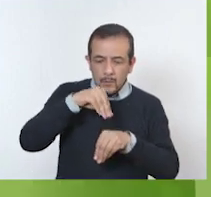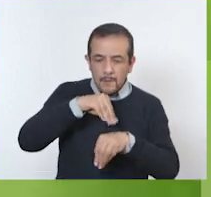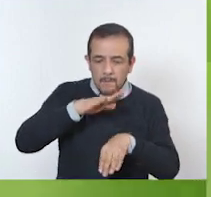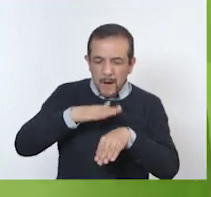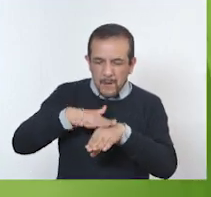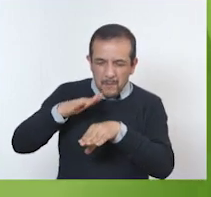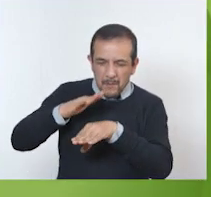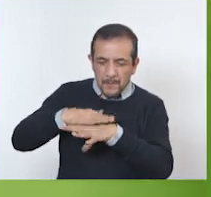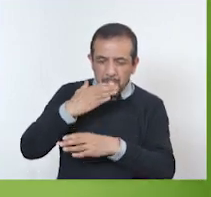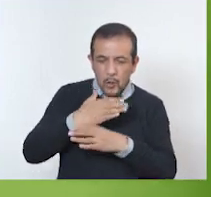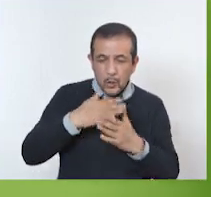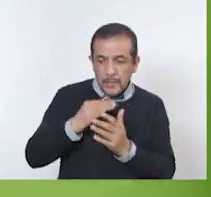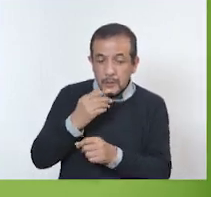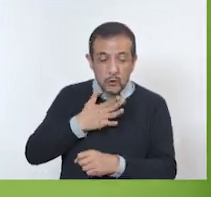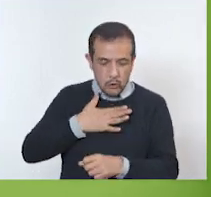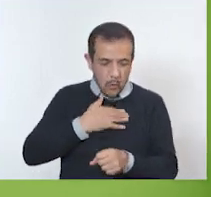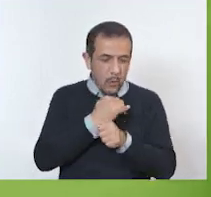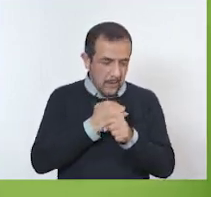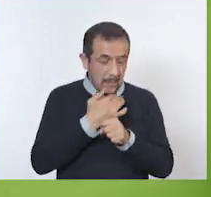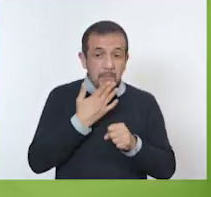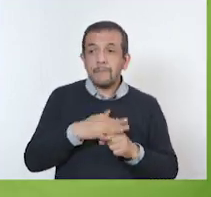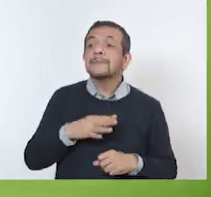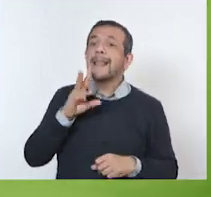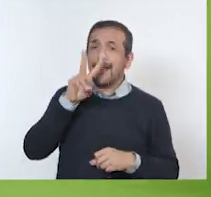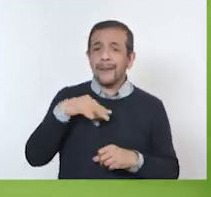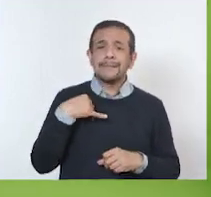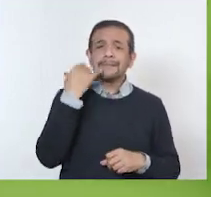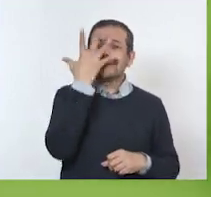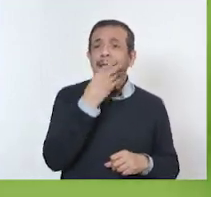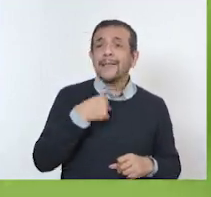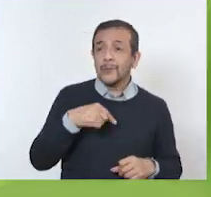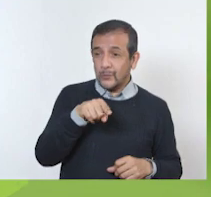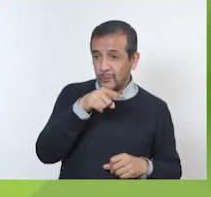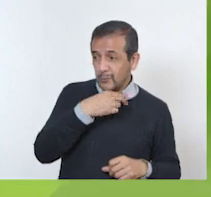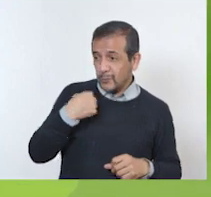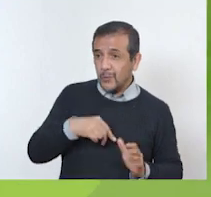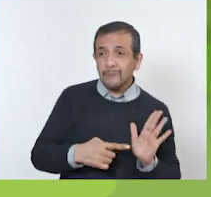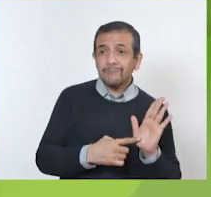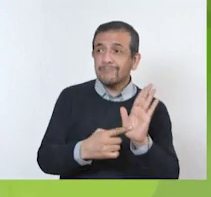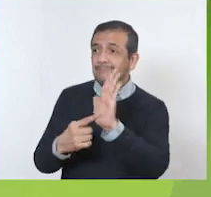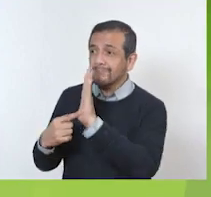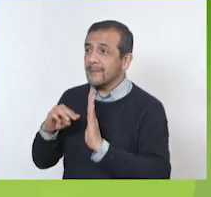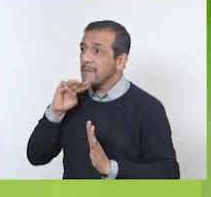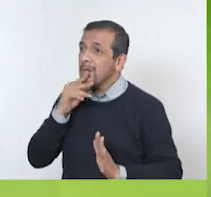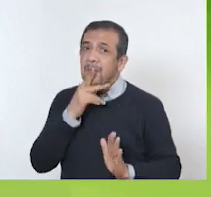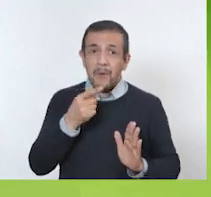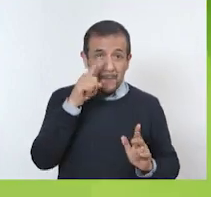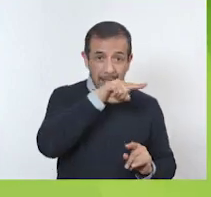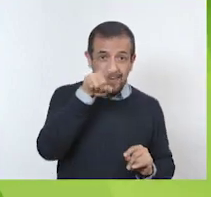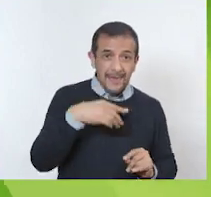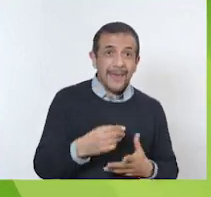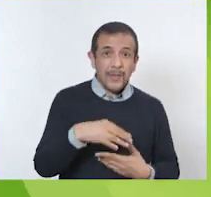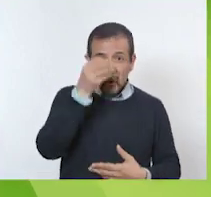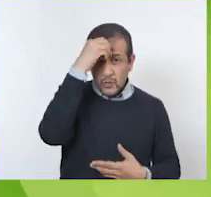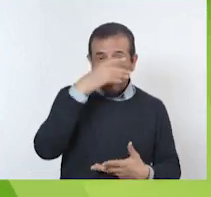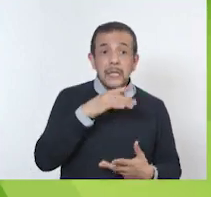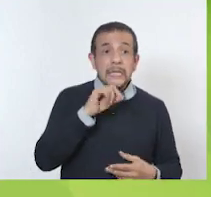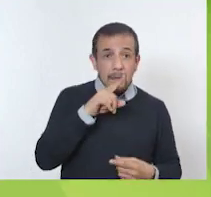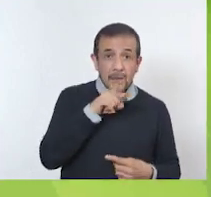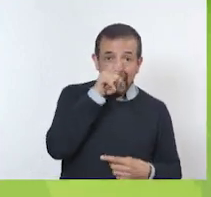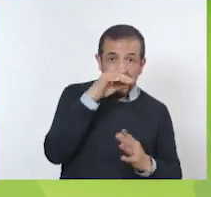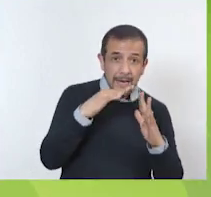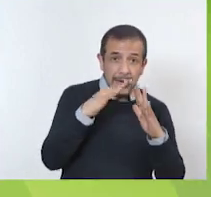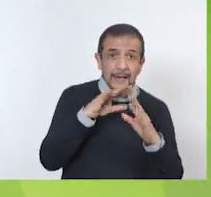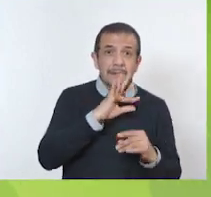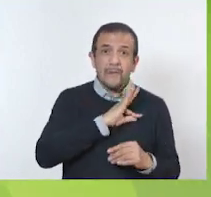investigar más cosas. Me encantó nuestra maqueta. Hay que enseñárselas a sus papás para que nos den su opinión. ¿Y podremos verla de nuestros amigos